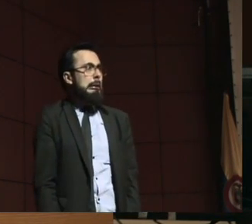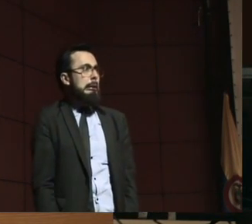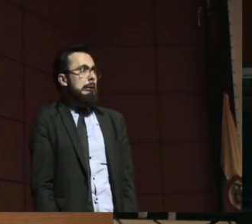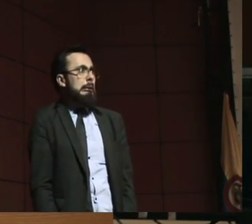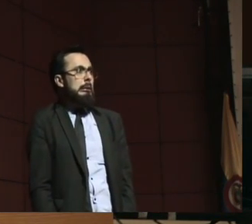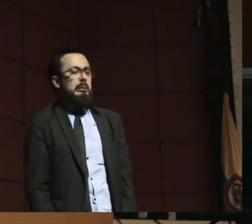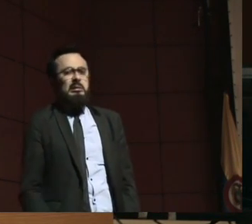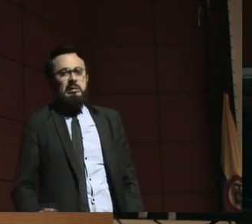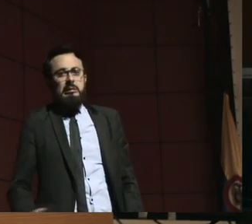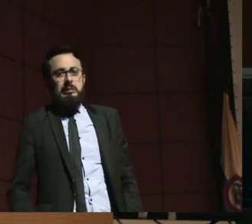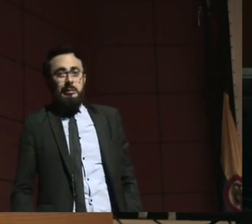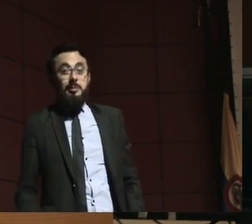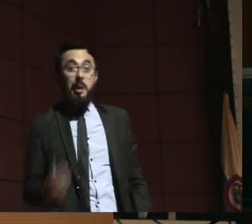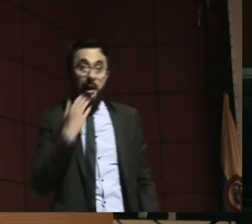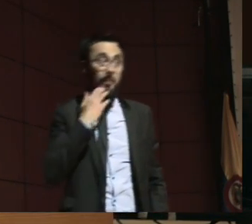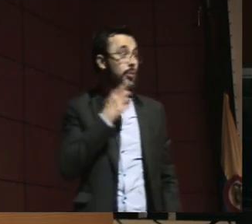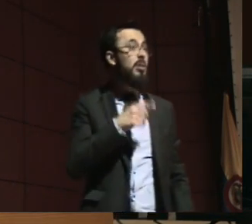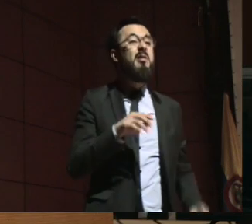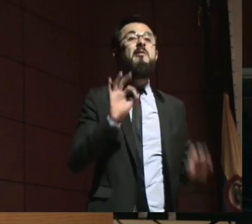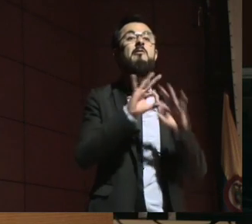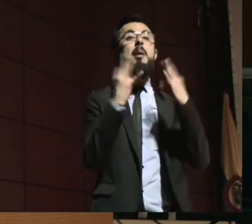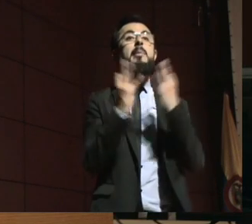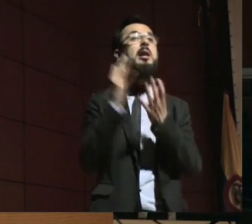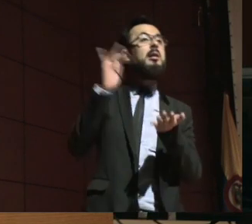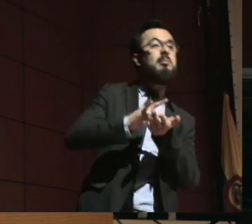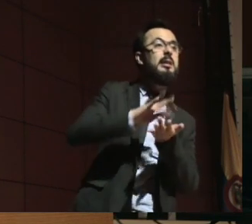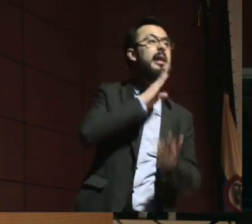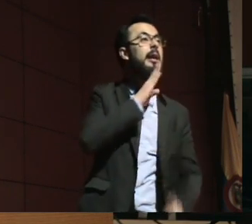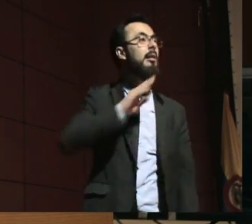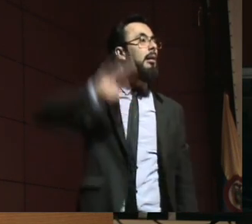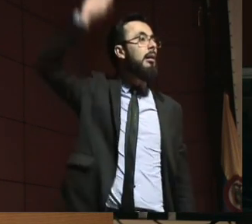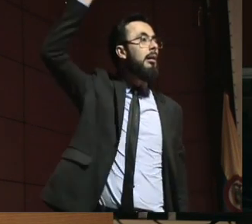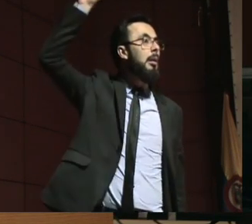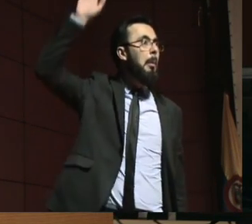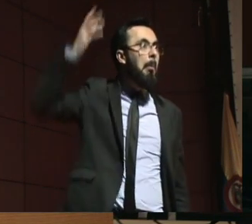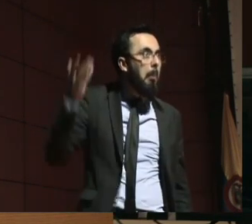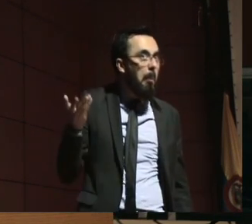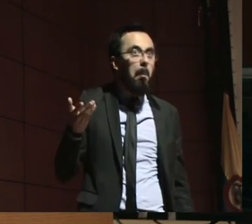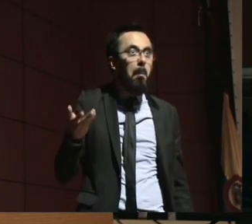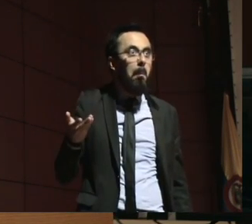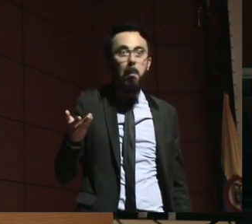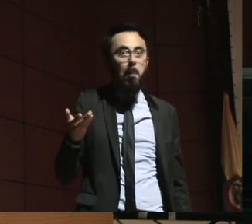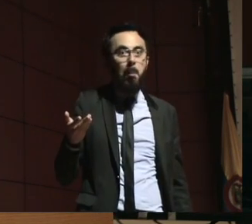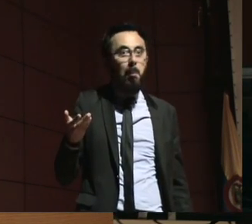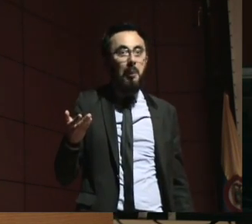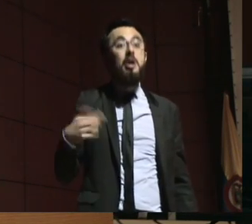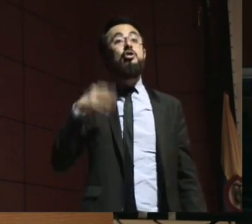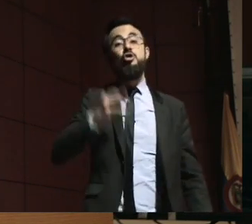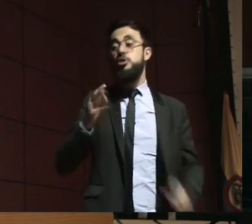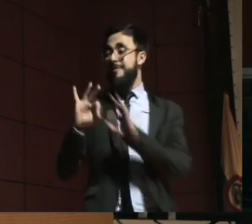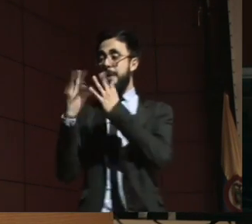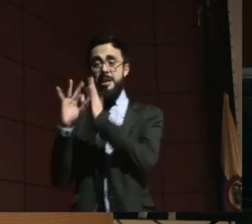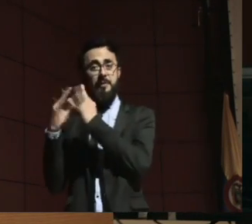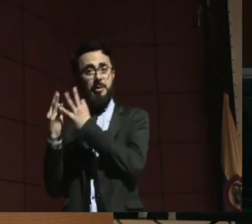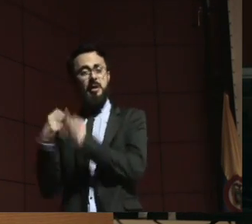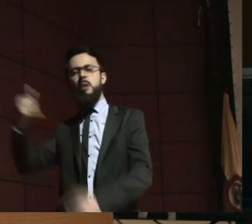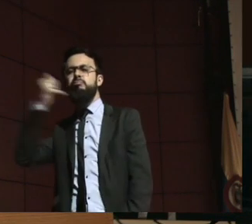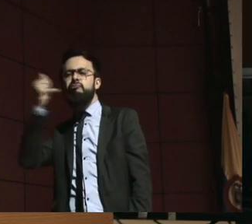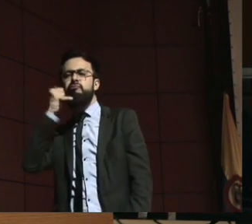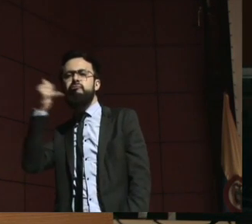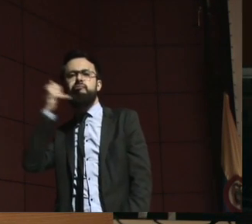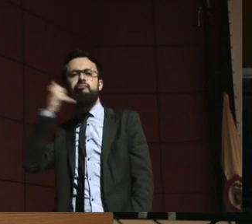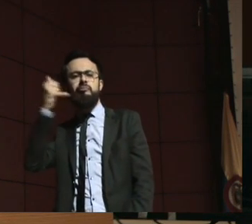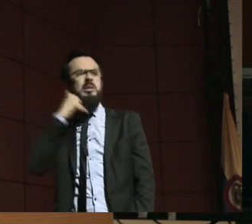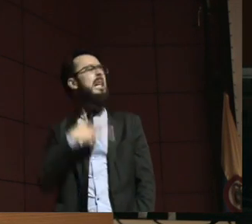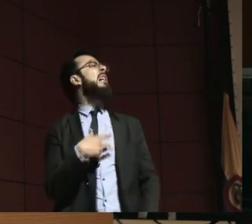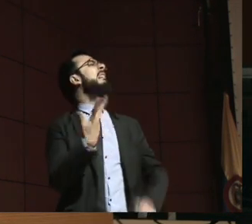yo les pido levantar la mano, ¿cuántas familias hay? O sea, yo hubiera esperado que vinieran muchas más de las que me llaman a decirme oiga, ¿y qué?